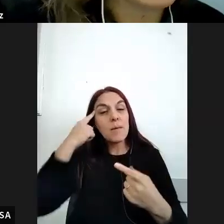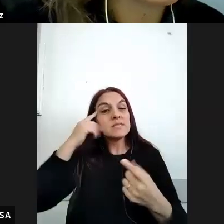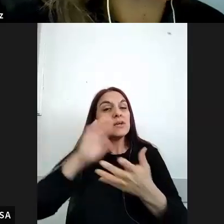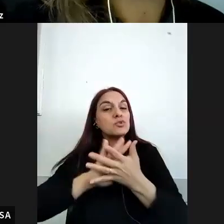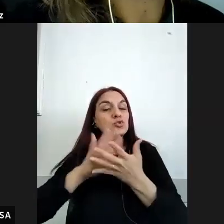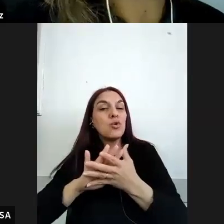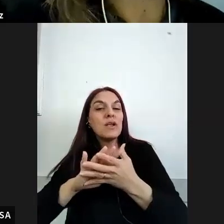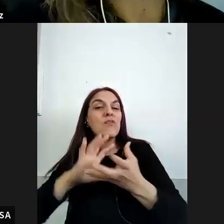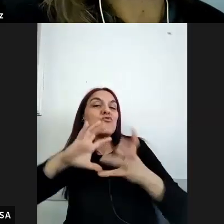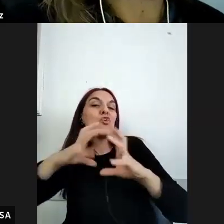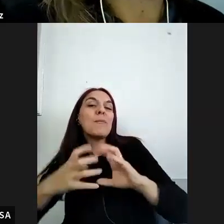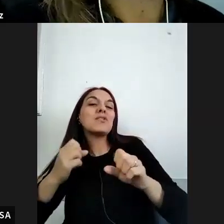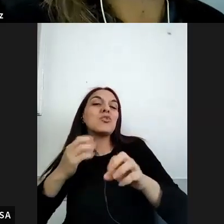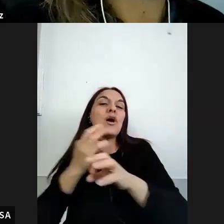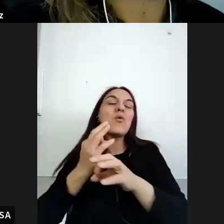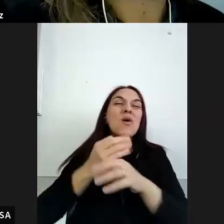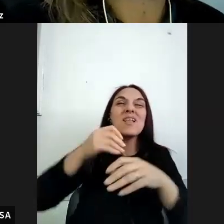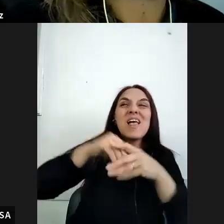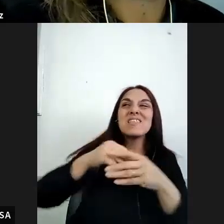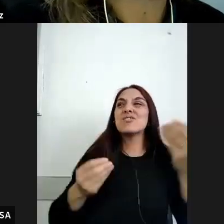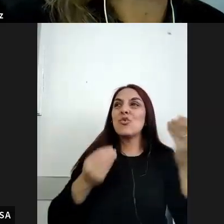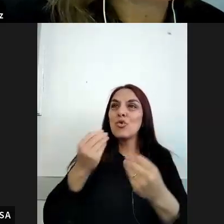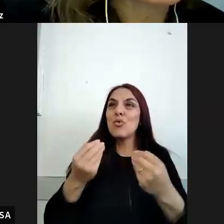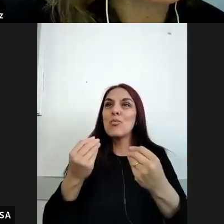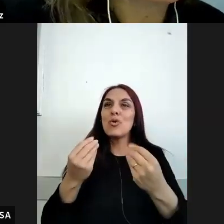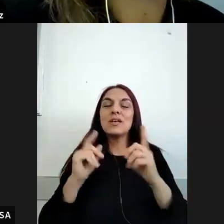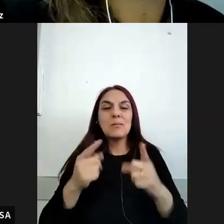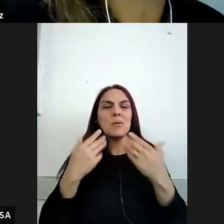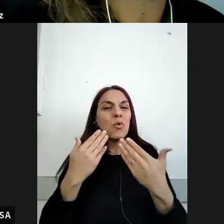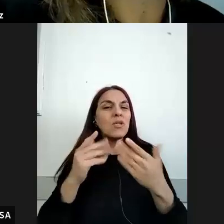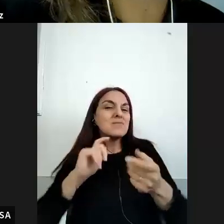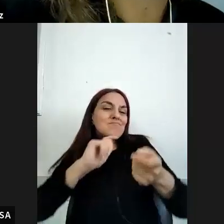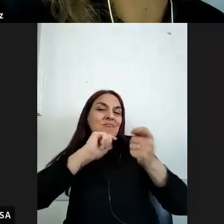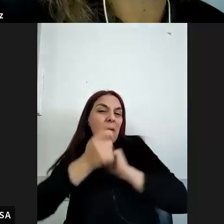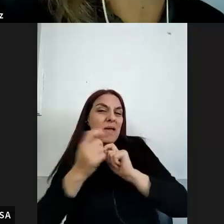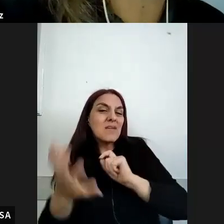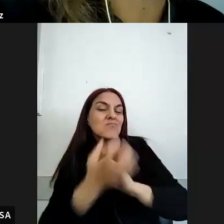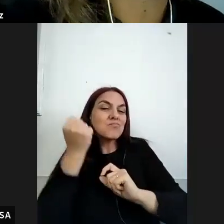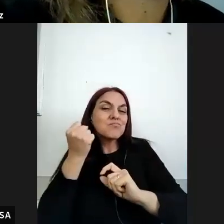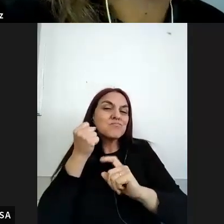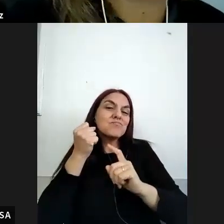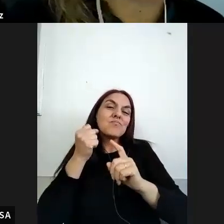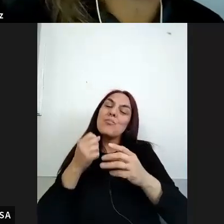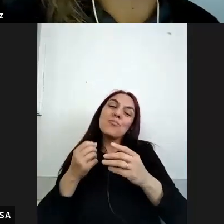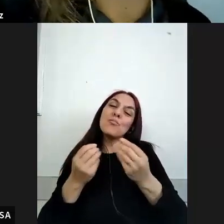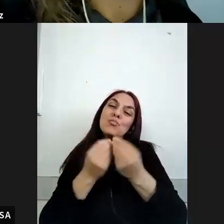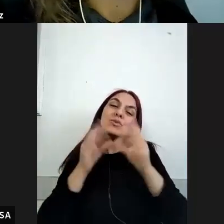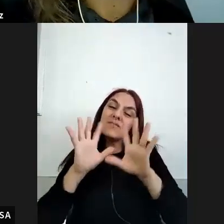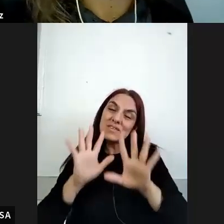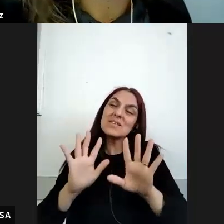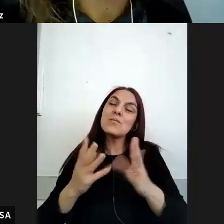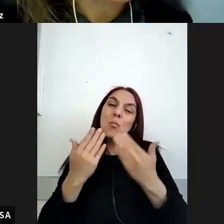en los formatos y en la posibilidad de encontrar canales en donde estas cosas y muchas de estas cosas se han dicho